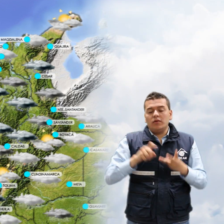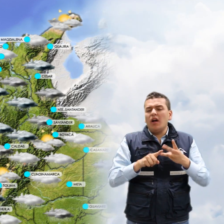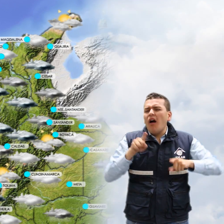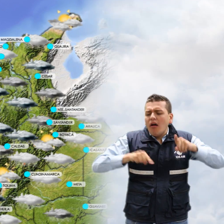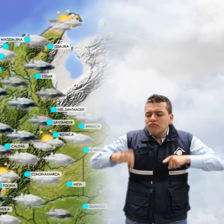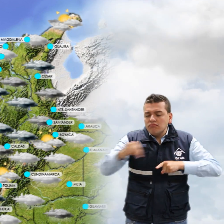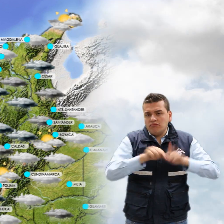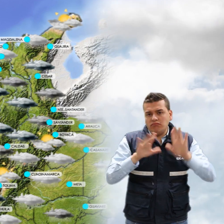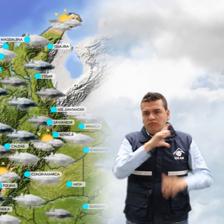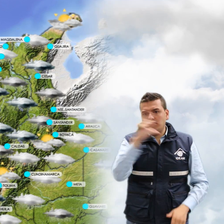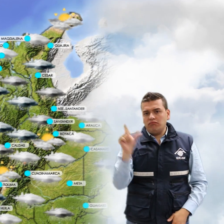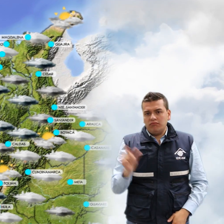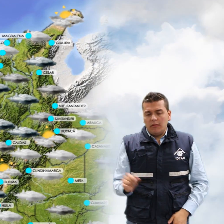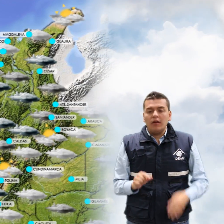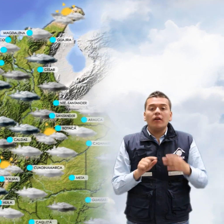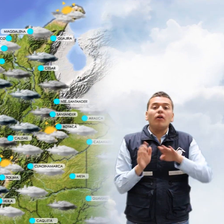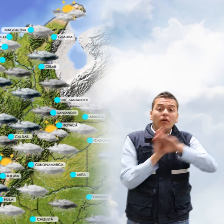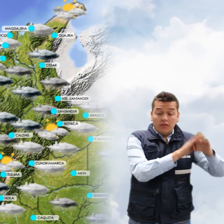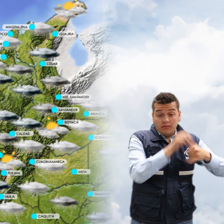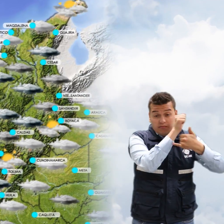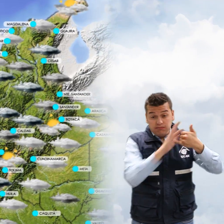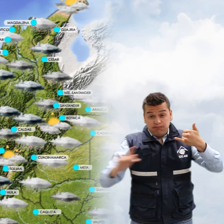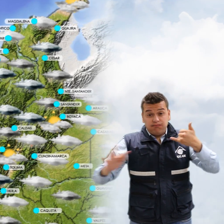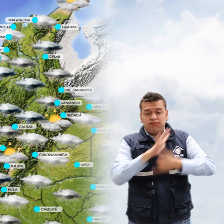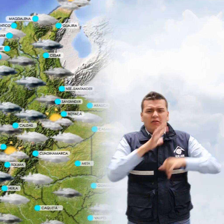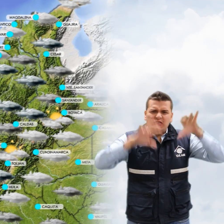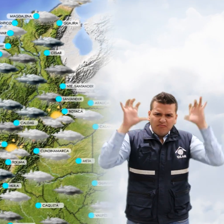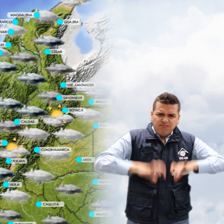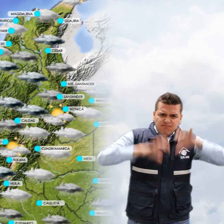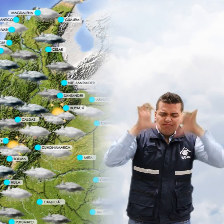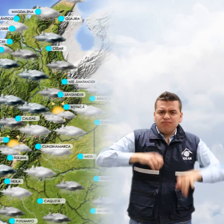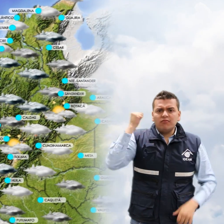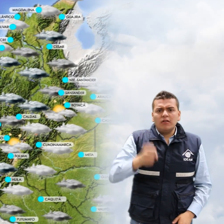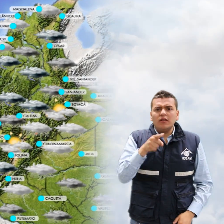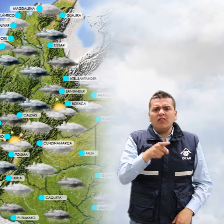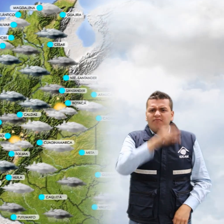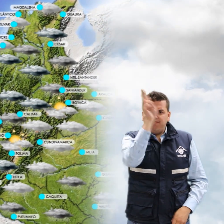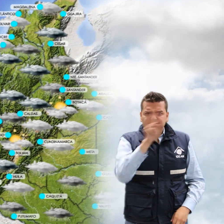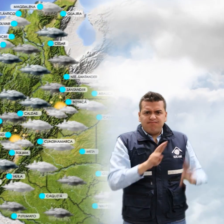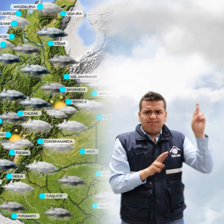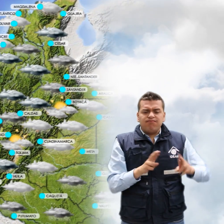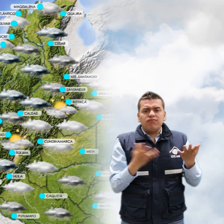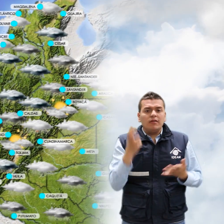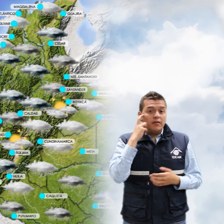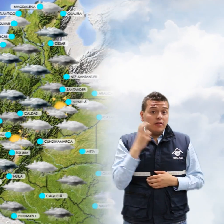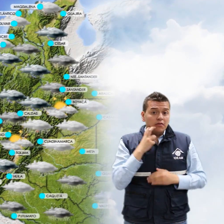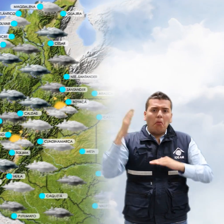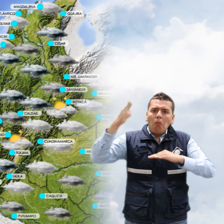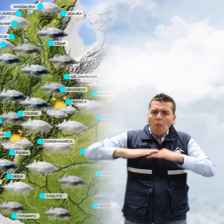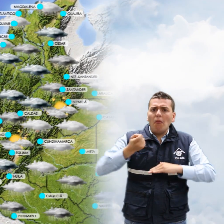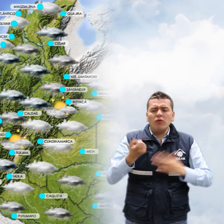del departamento del Cesar. En la región pacífica, condiciones de lluvia fuerte con tormentas eléctricas. En Chocó, lluvias menos